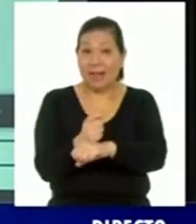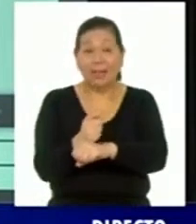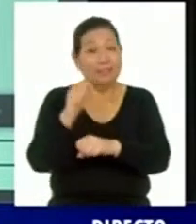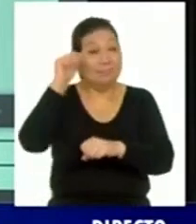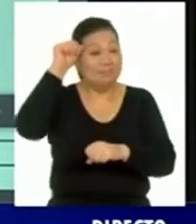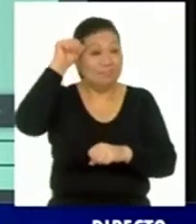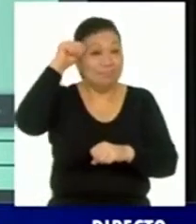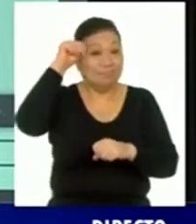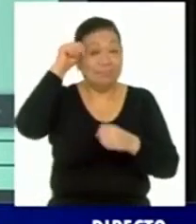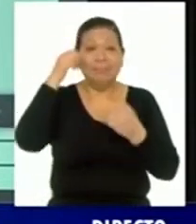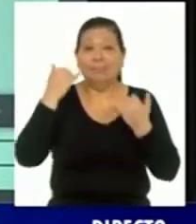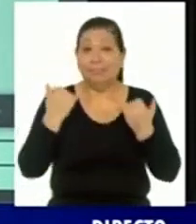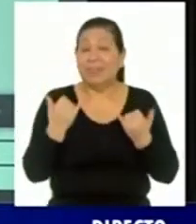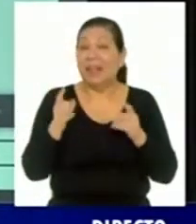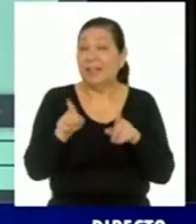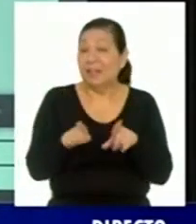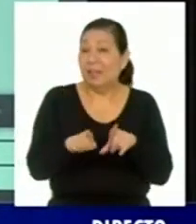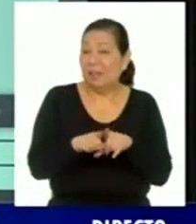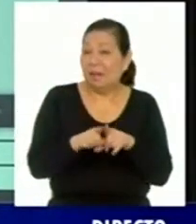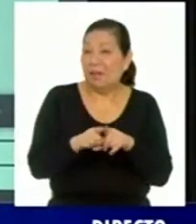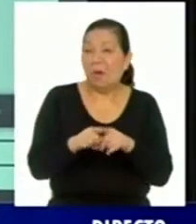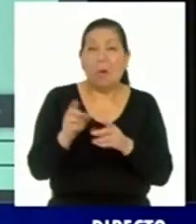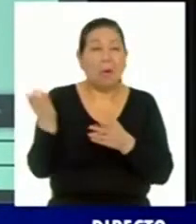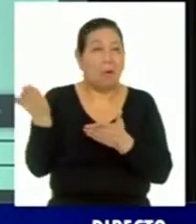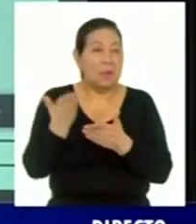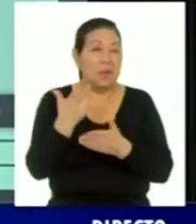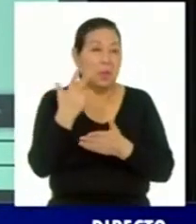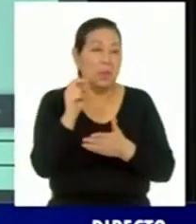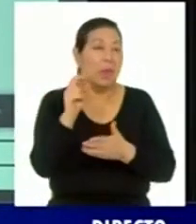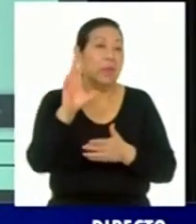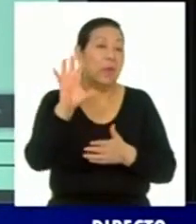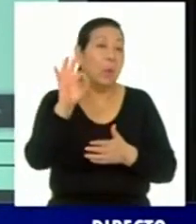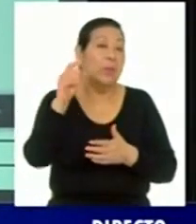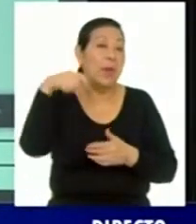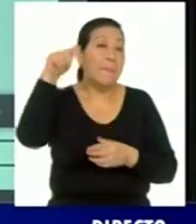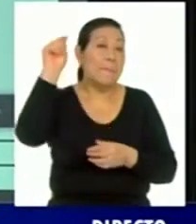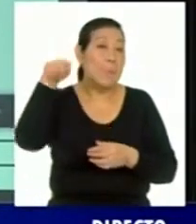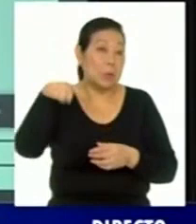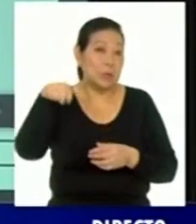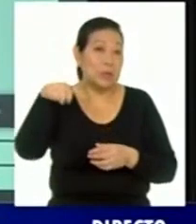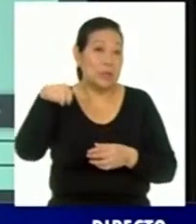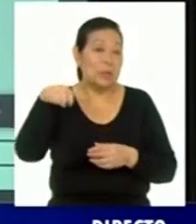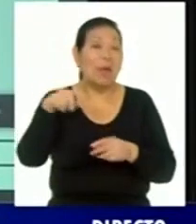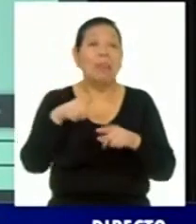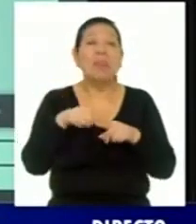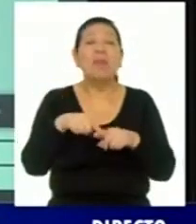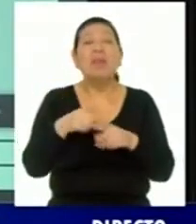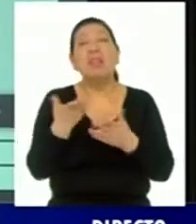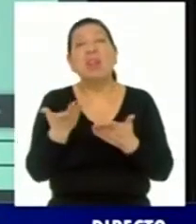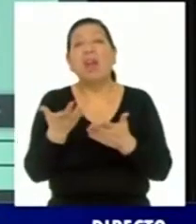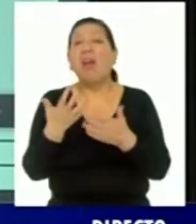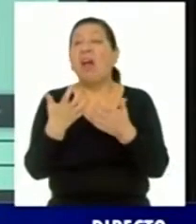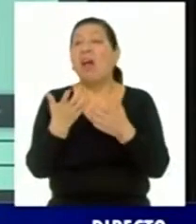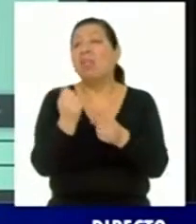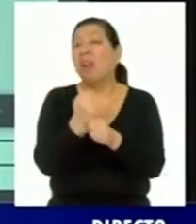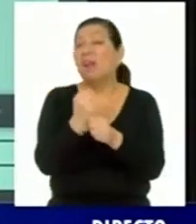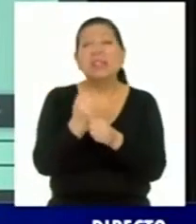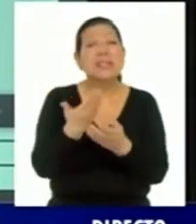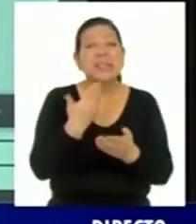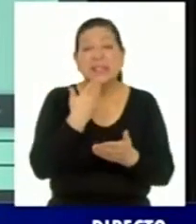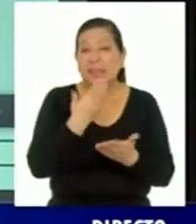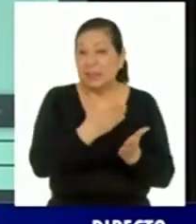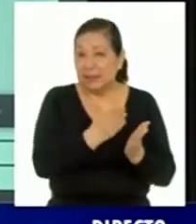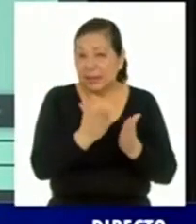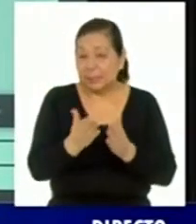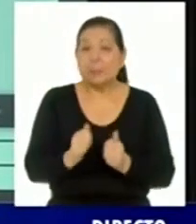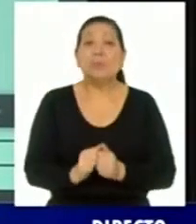recordar que tienen un aforo entre el 30 y 50 por ciento, dependiendo de las actividades que se realizan.